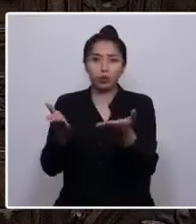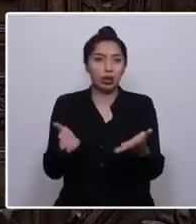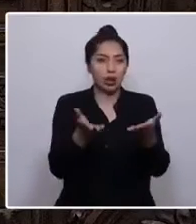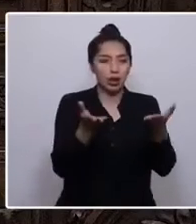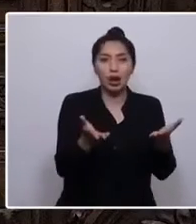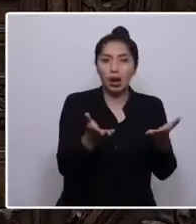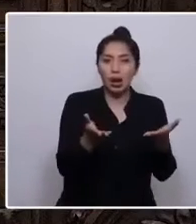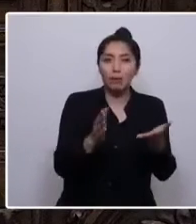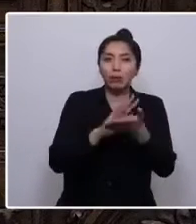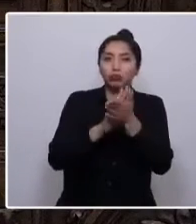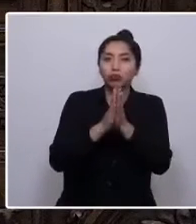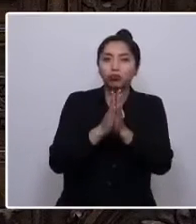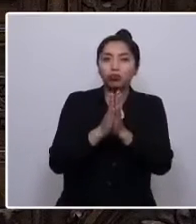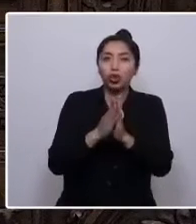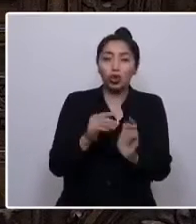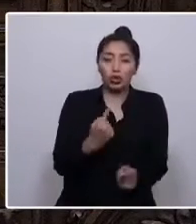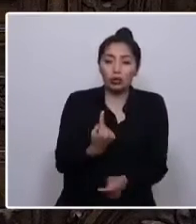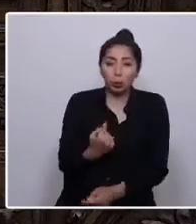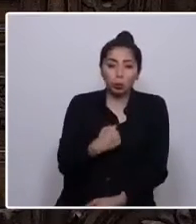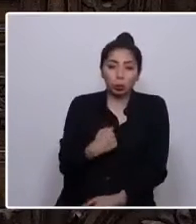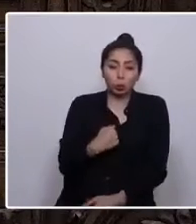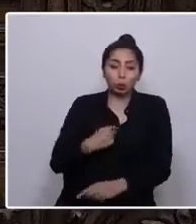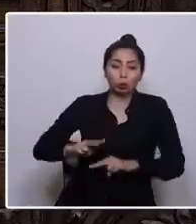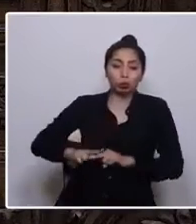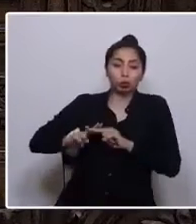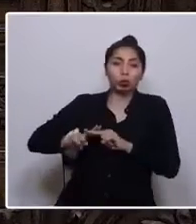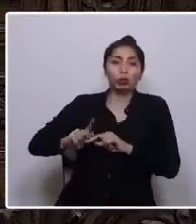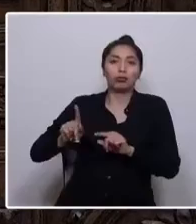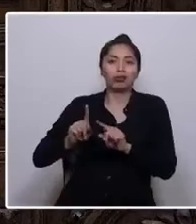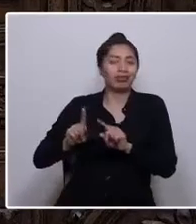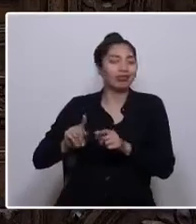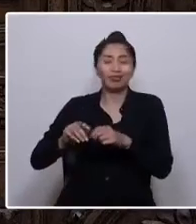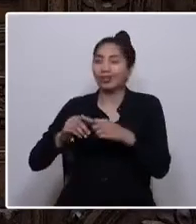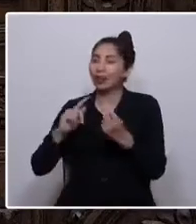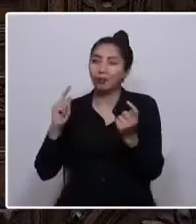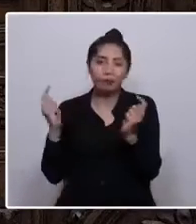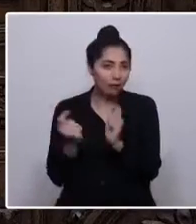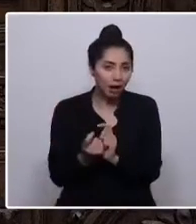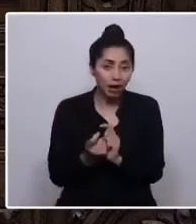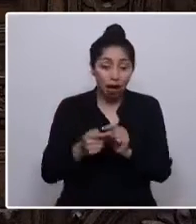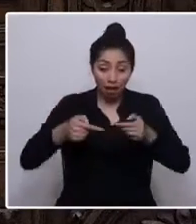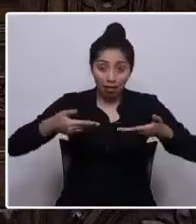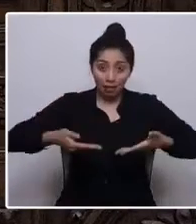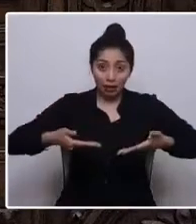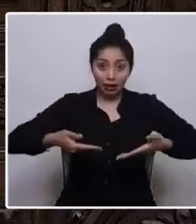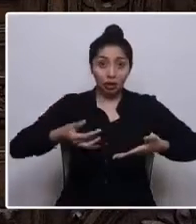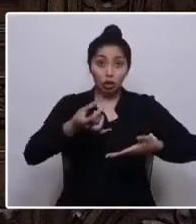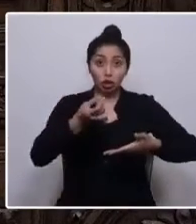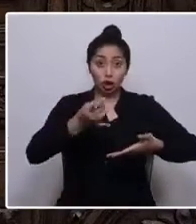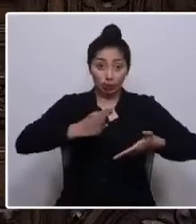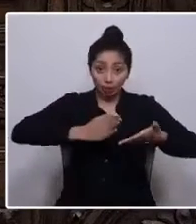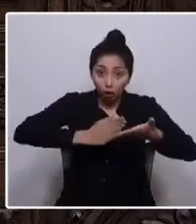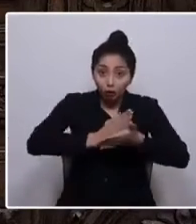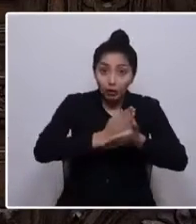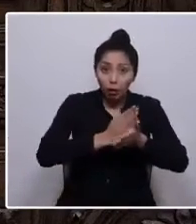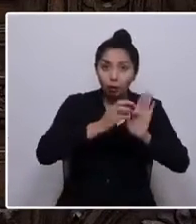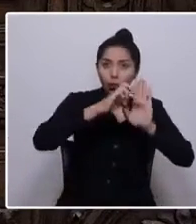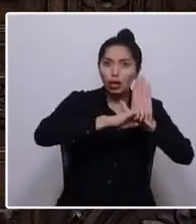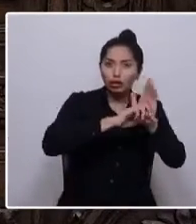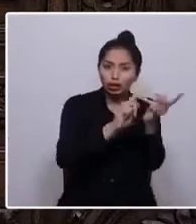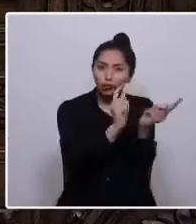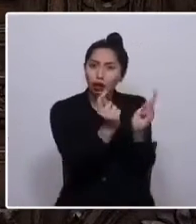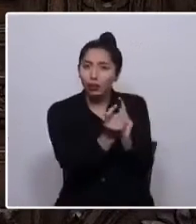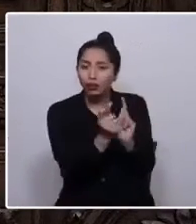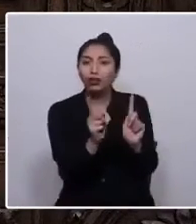individualismo posesivo que nos caracteriza. Que desde aquí no solo nazca un proyecto transformador, sino